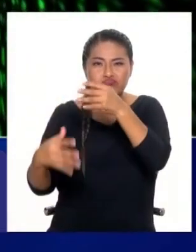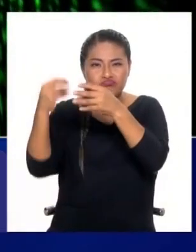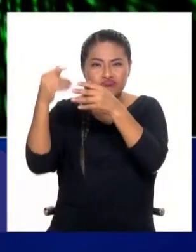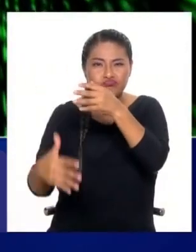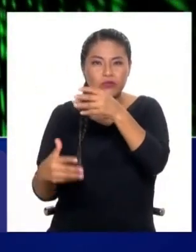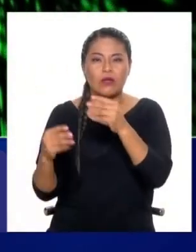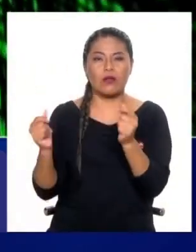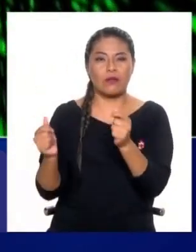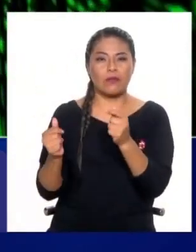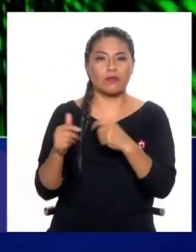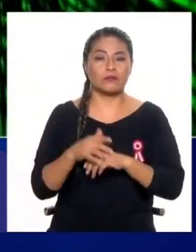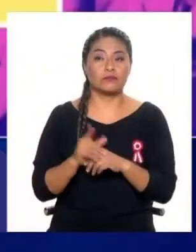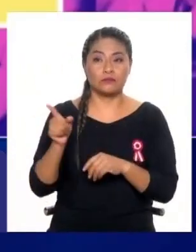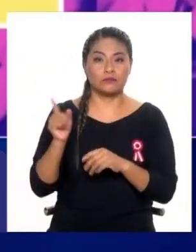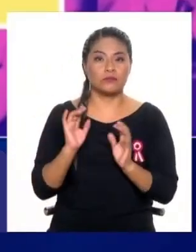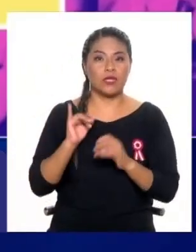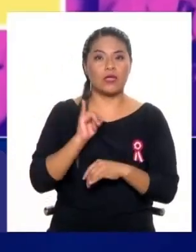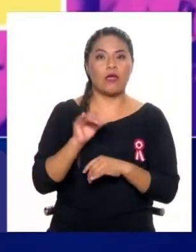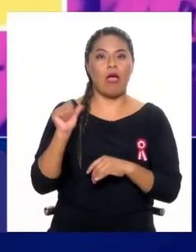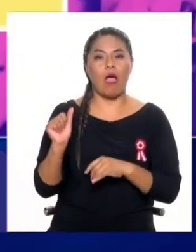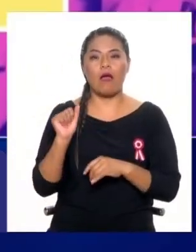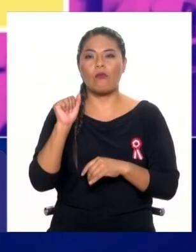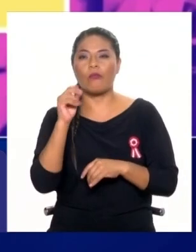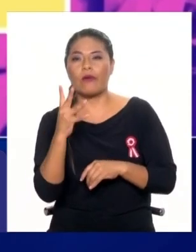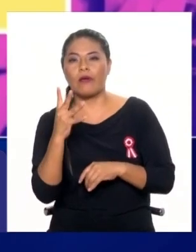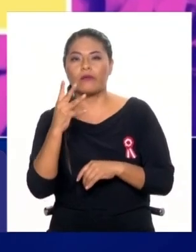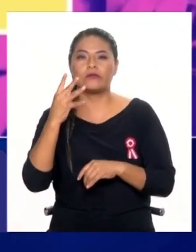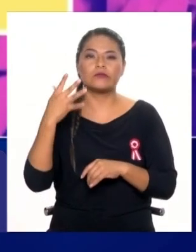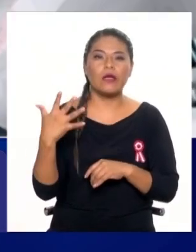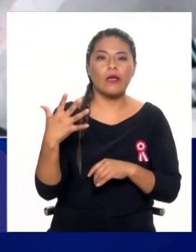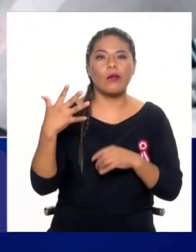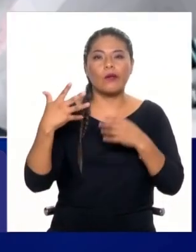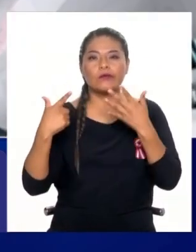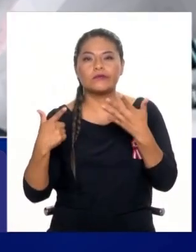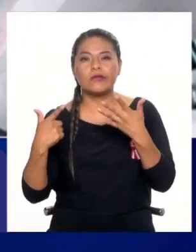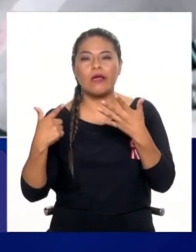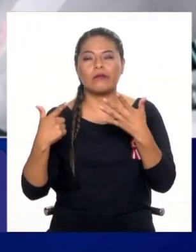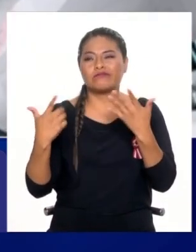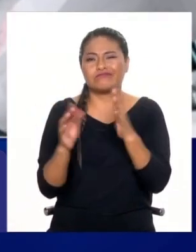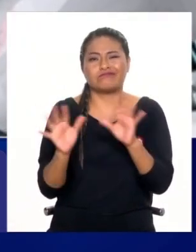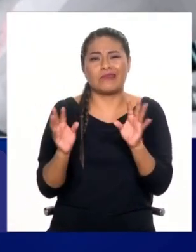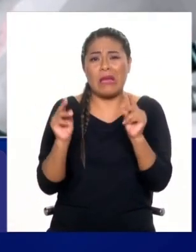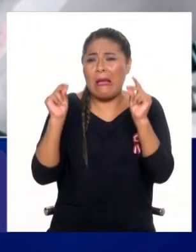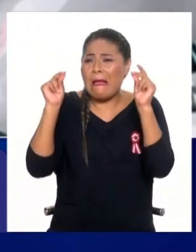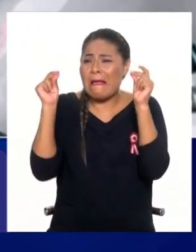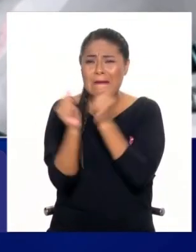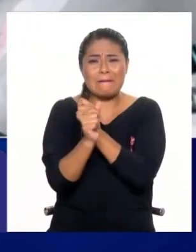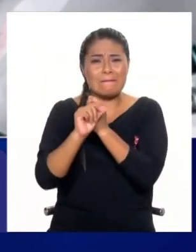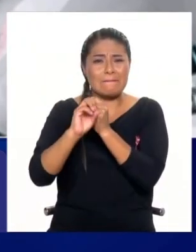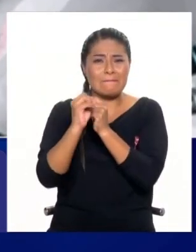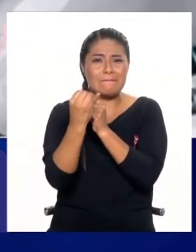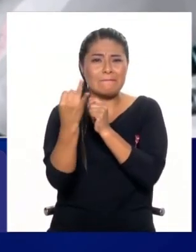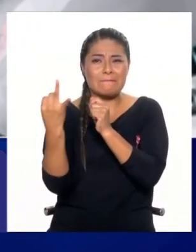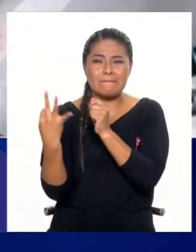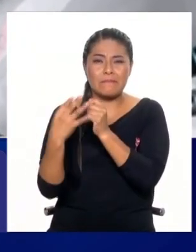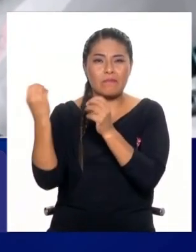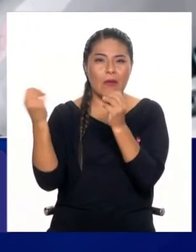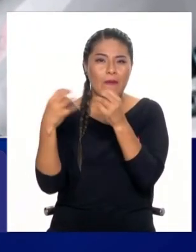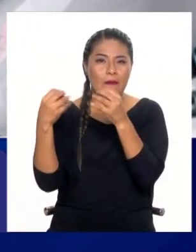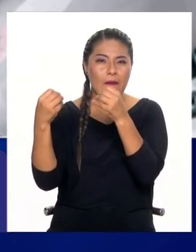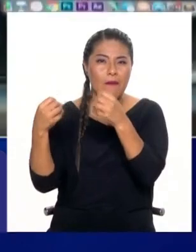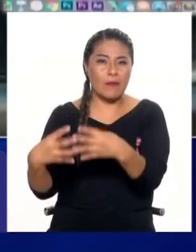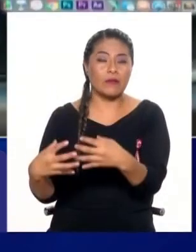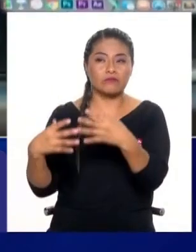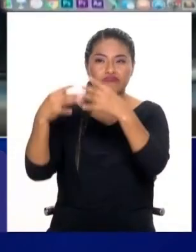inteligencia artificial no está para procesar cuatro, cinco, seis datos, digamos. Esto está hecho para procesar millones de datos, ¿no? Por